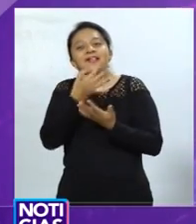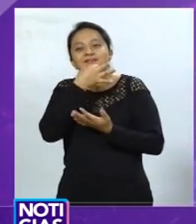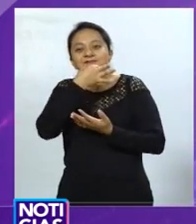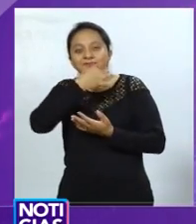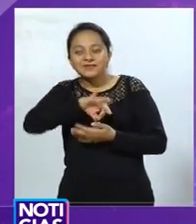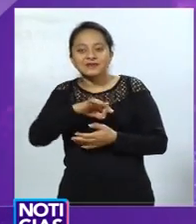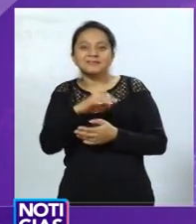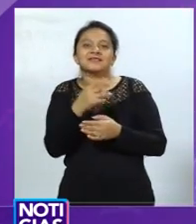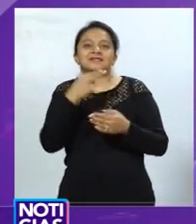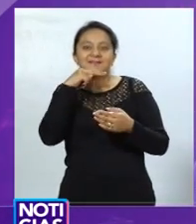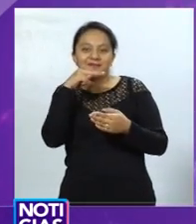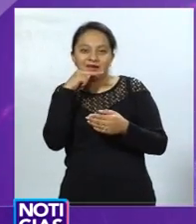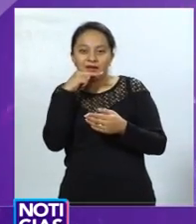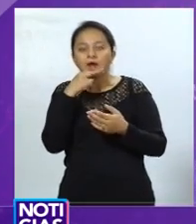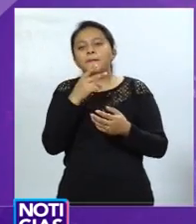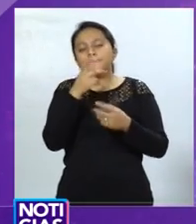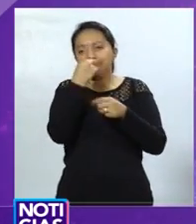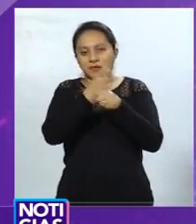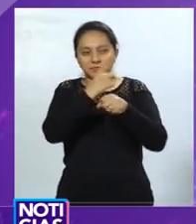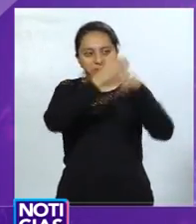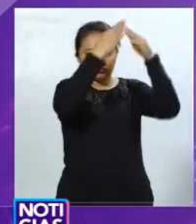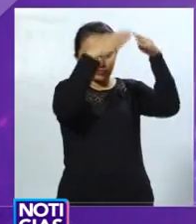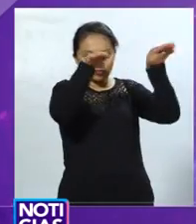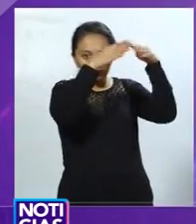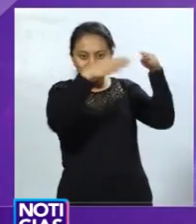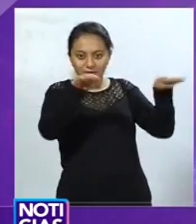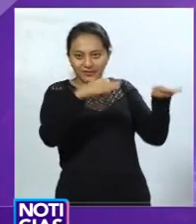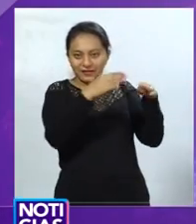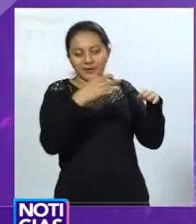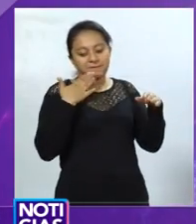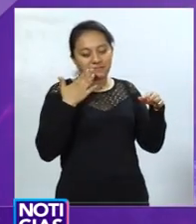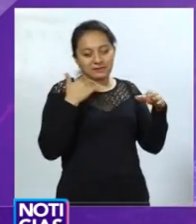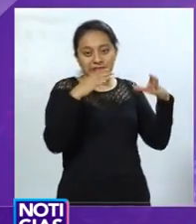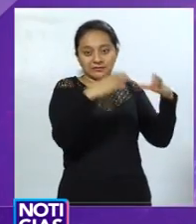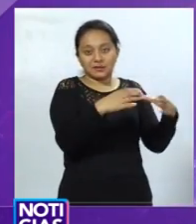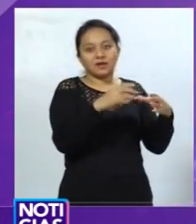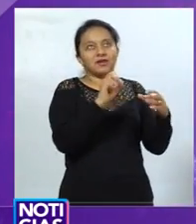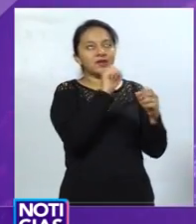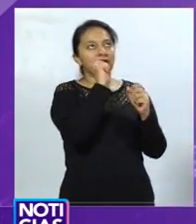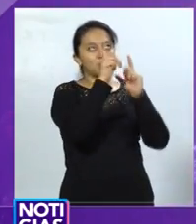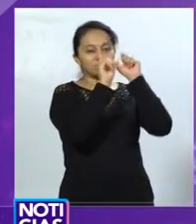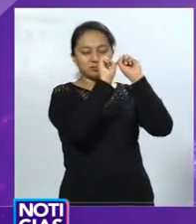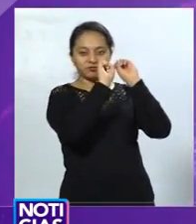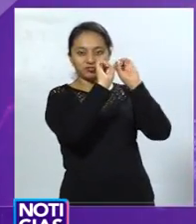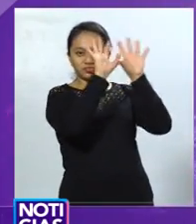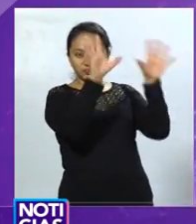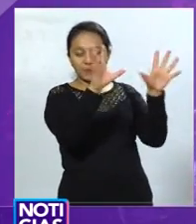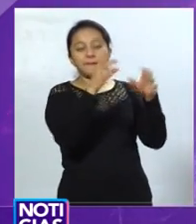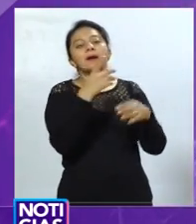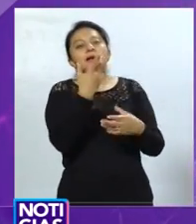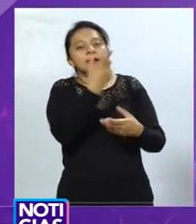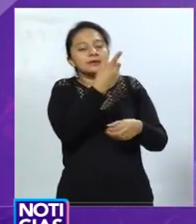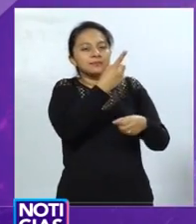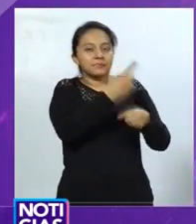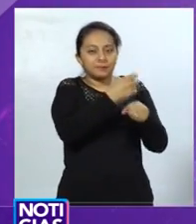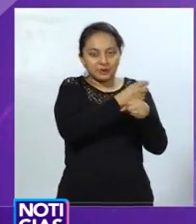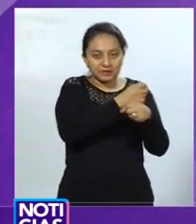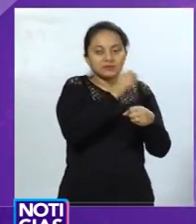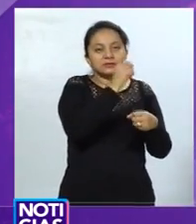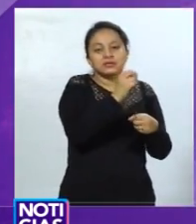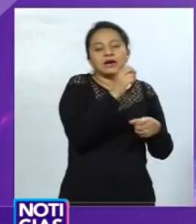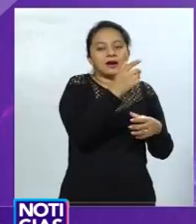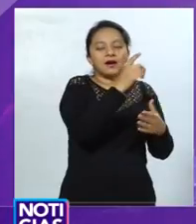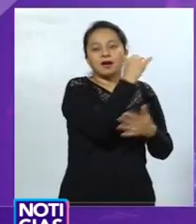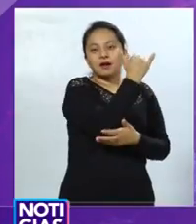navideños con el encendido del árbol de la amistad y el nacimiento tradicional, el primero de ellos en el Jardín Corregidora y el segundo en el Jardín